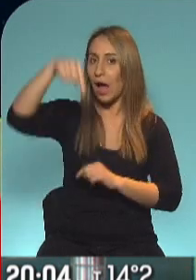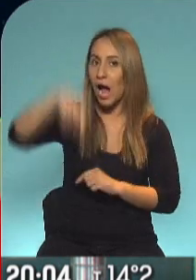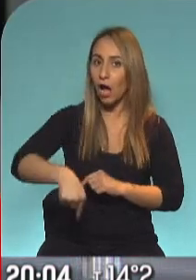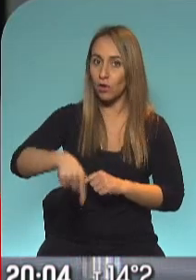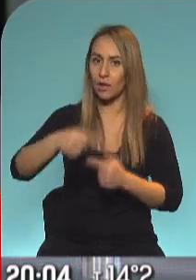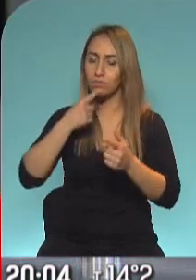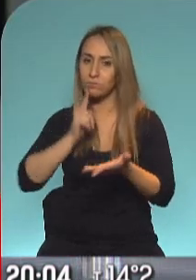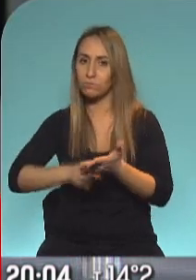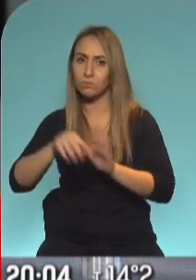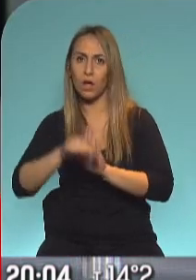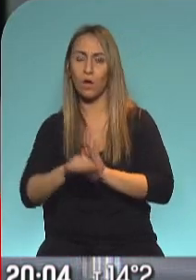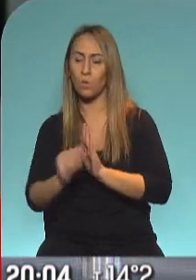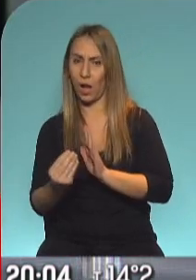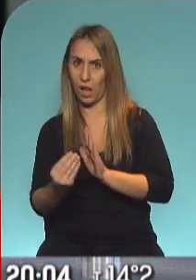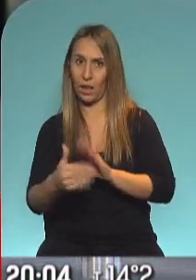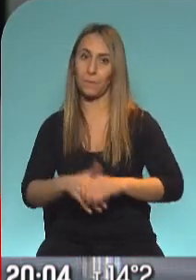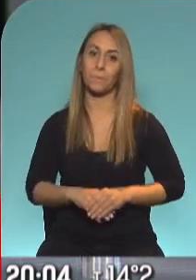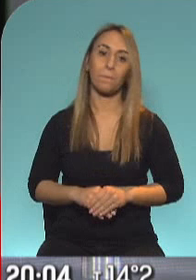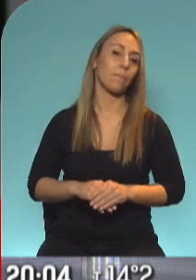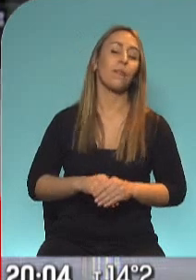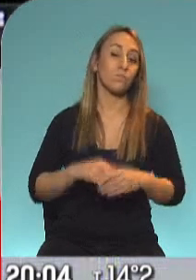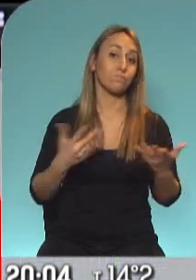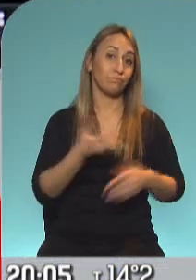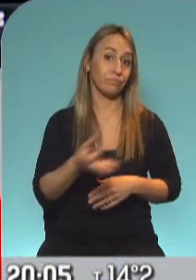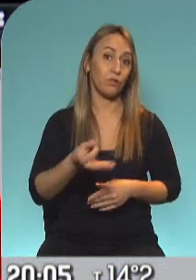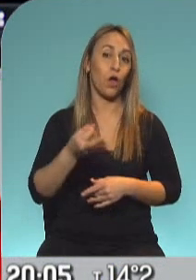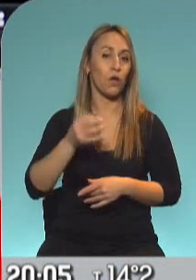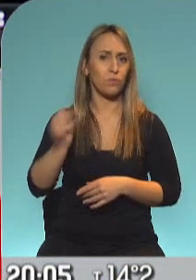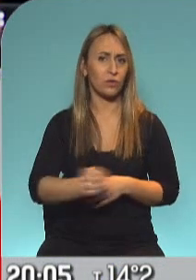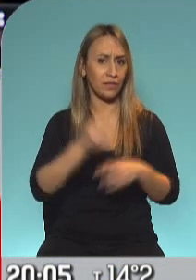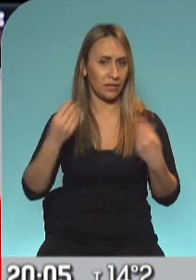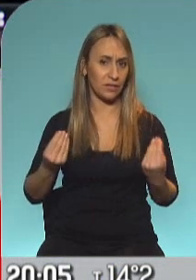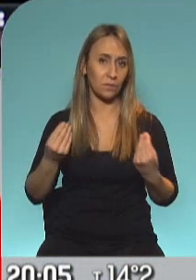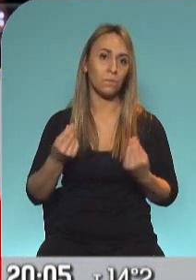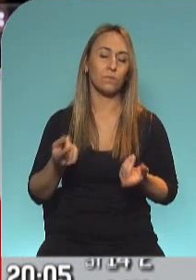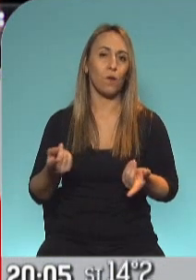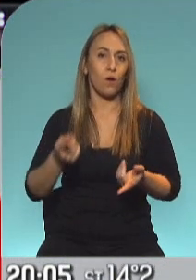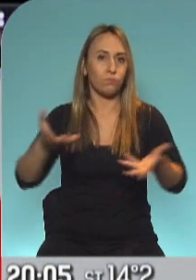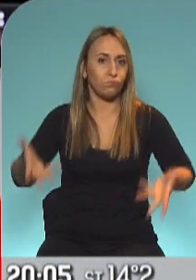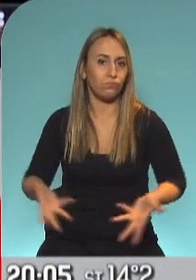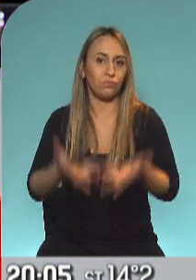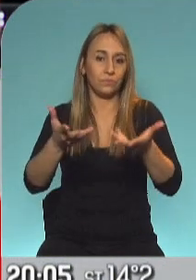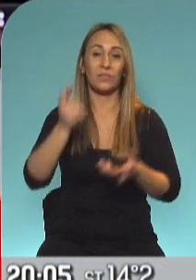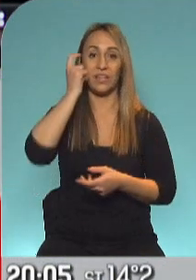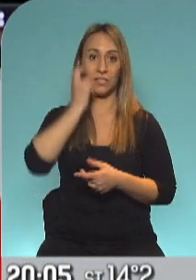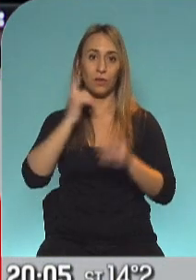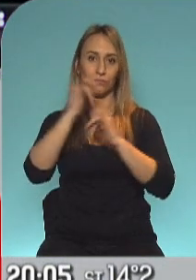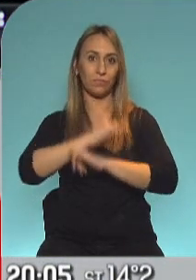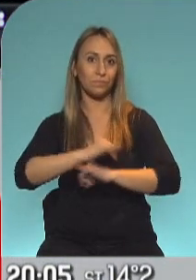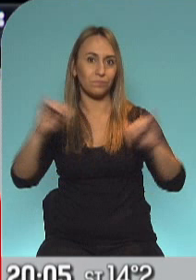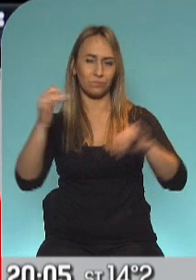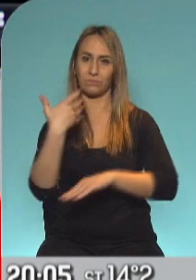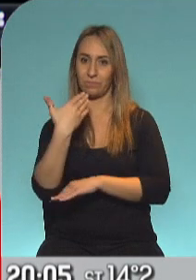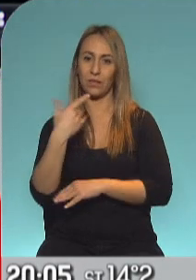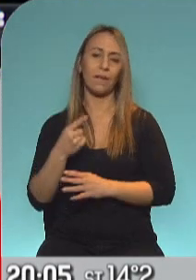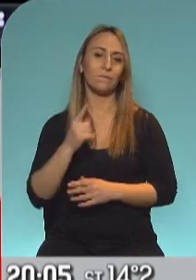Sí, pero creo que lo importante es un poco esto, ¿no? La reactivación, dijo Kicillof en su discurso, qué alegría poder dar señales de